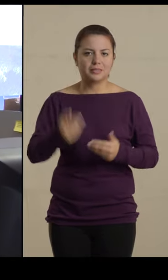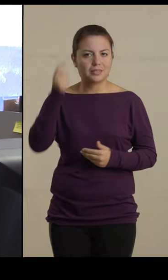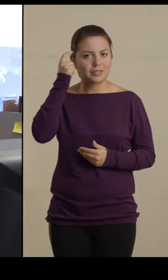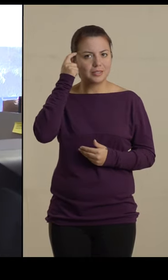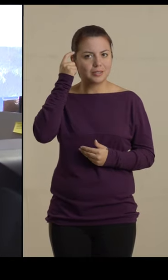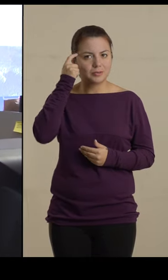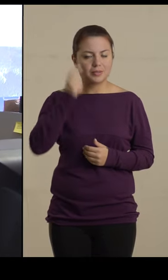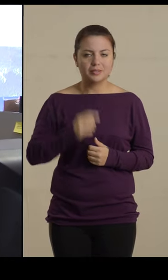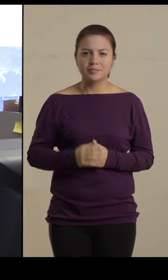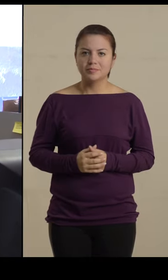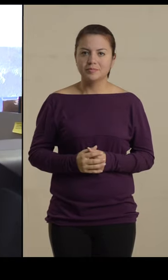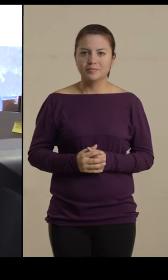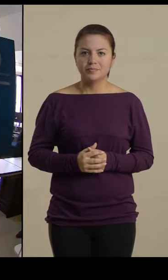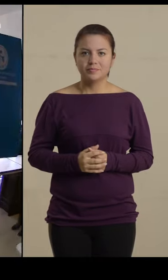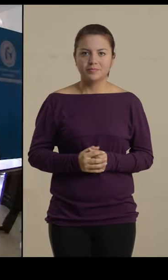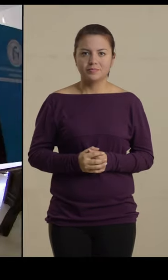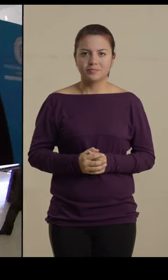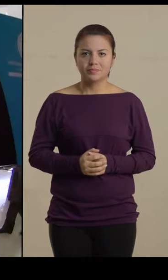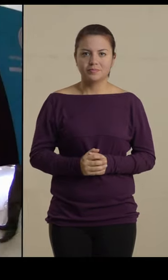intelectual.